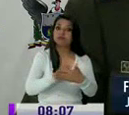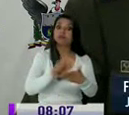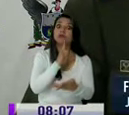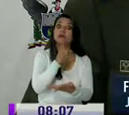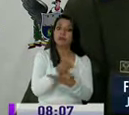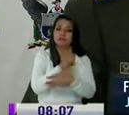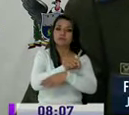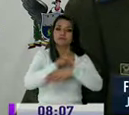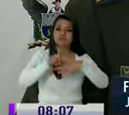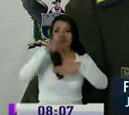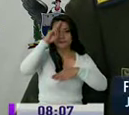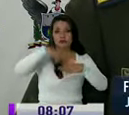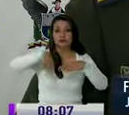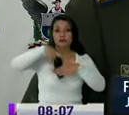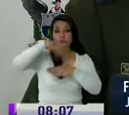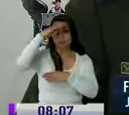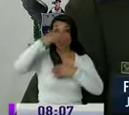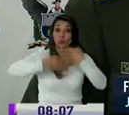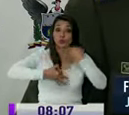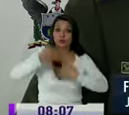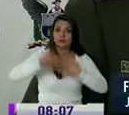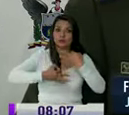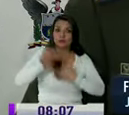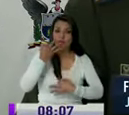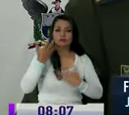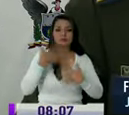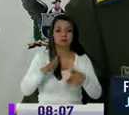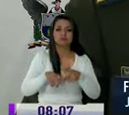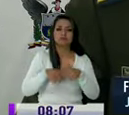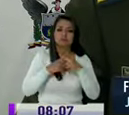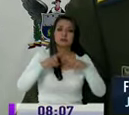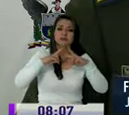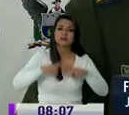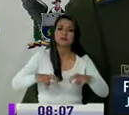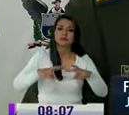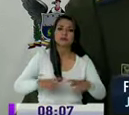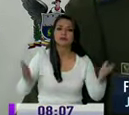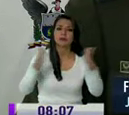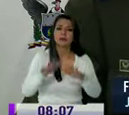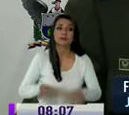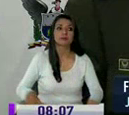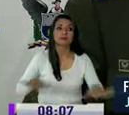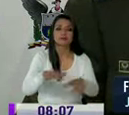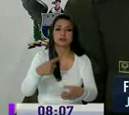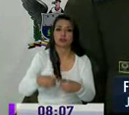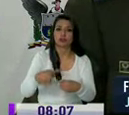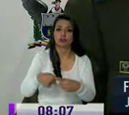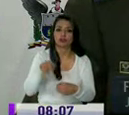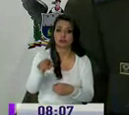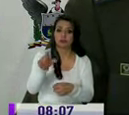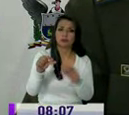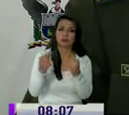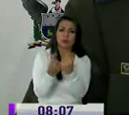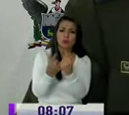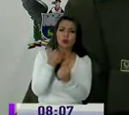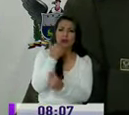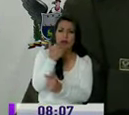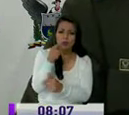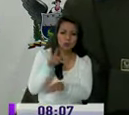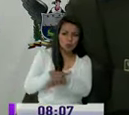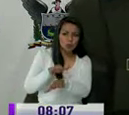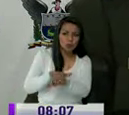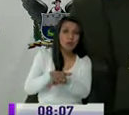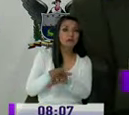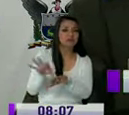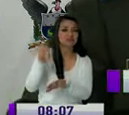Dirección Nacional de Policía Judicial a continuar con el trabajo investigativo desplegado en territorio para identificar esas estructuras que se han